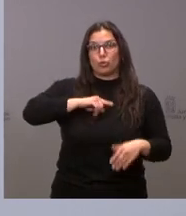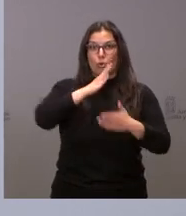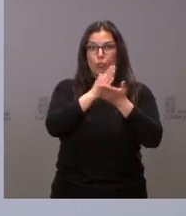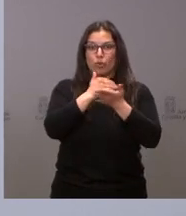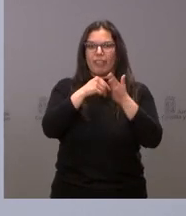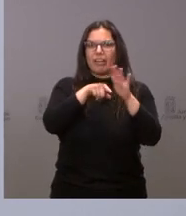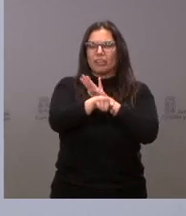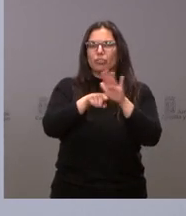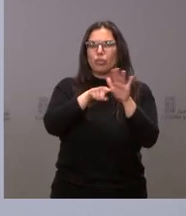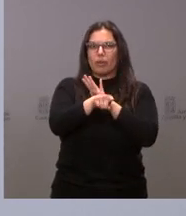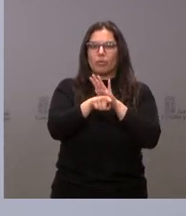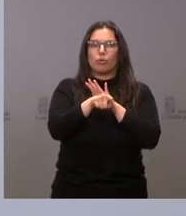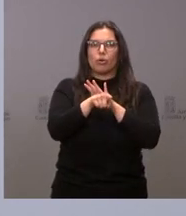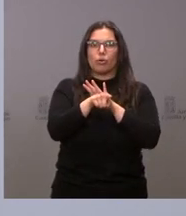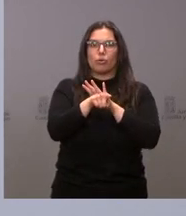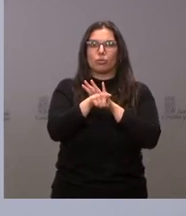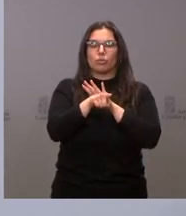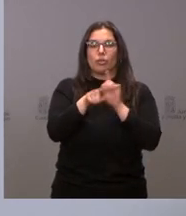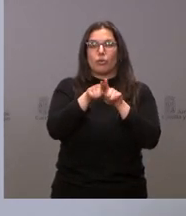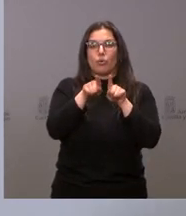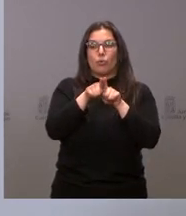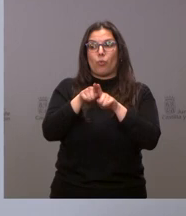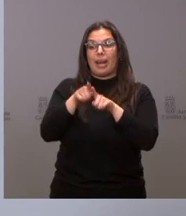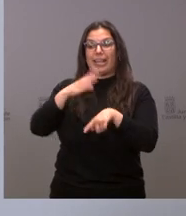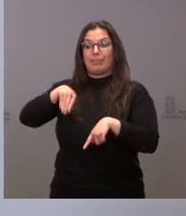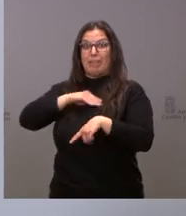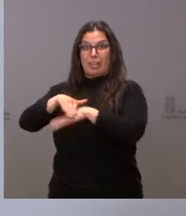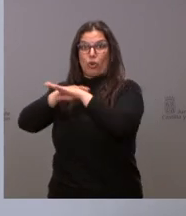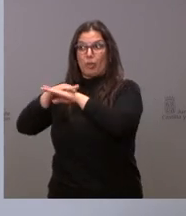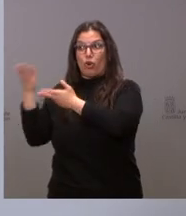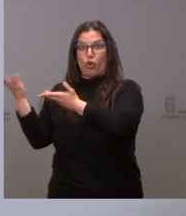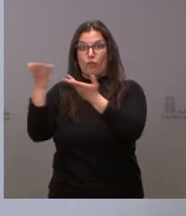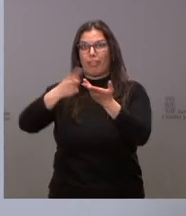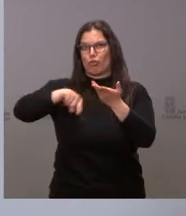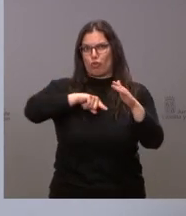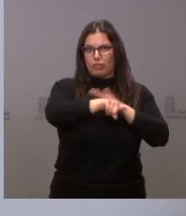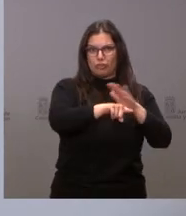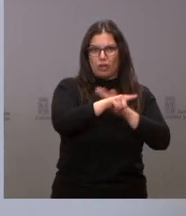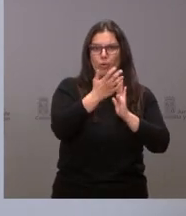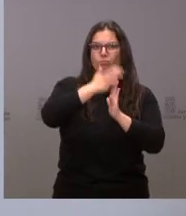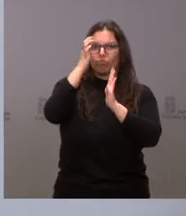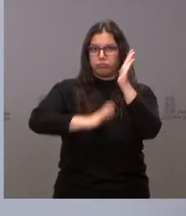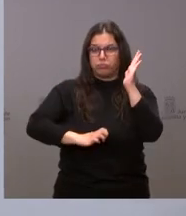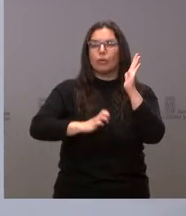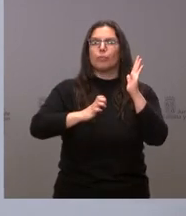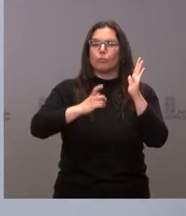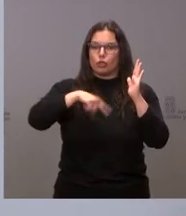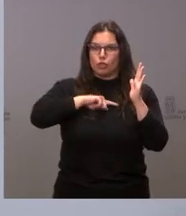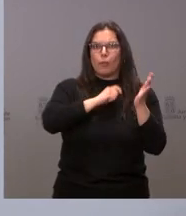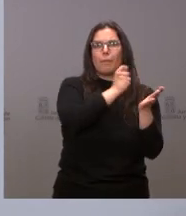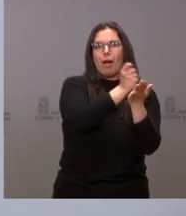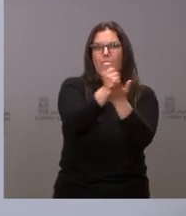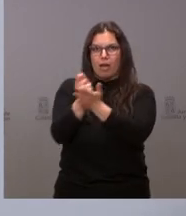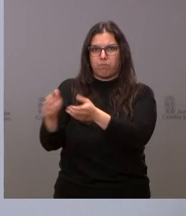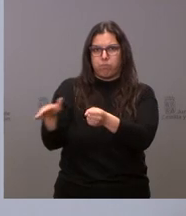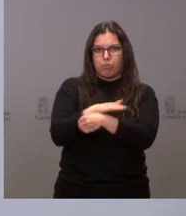autónoma el bono térmico del Gobierno de España y además actuamos como pagadores y no